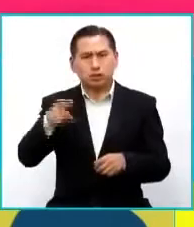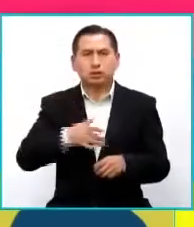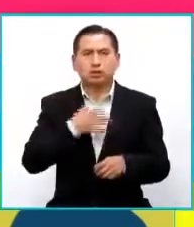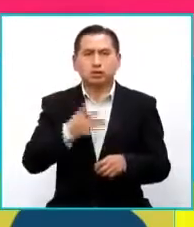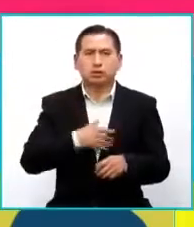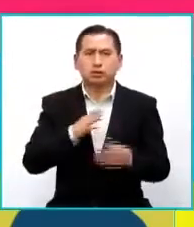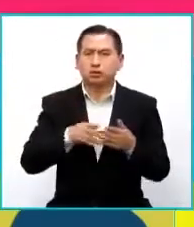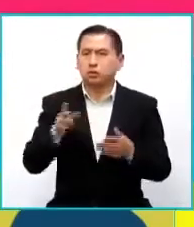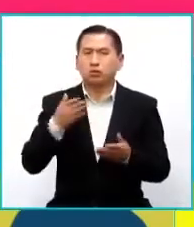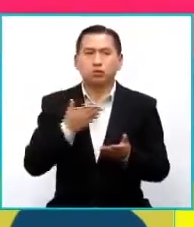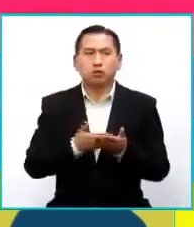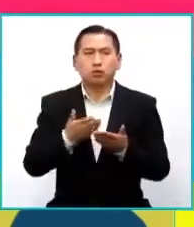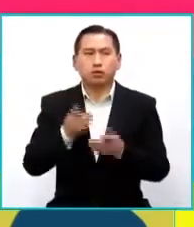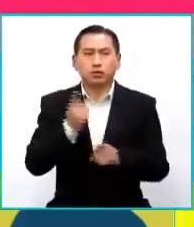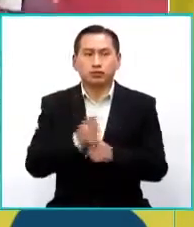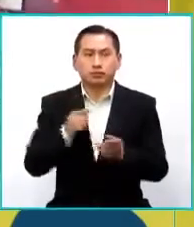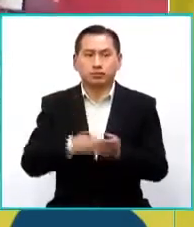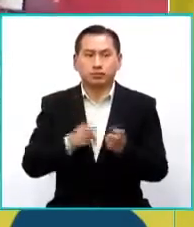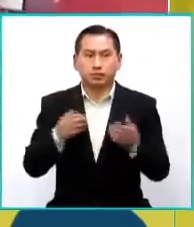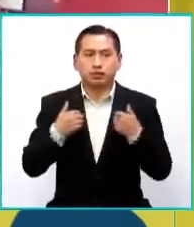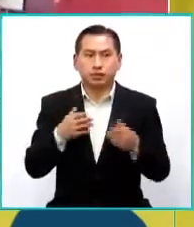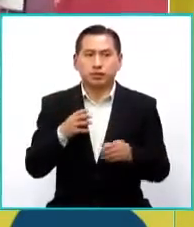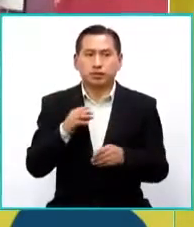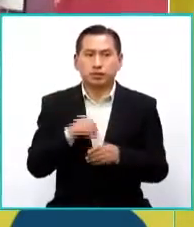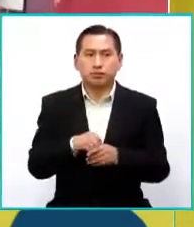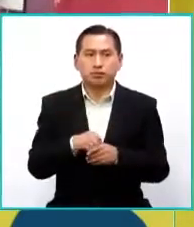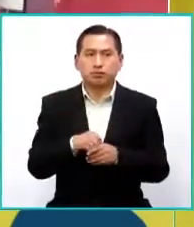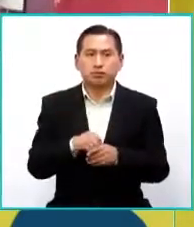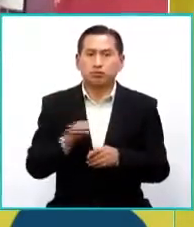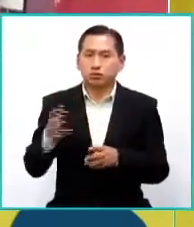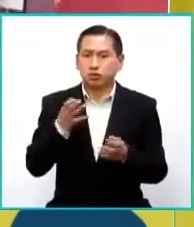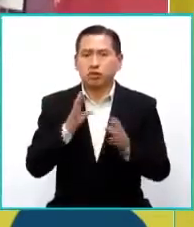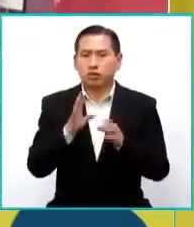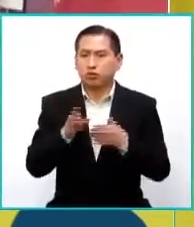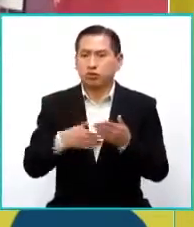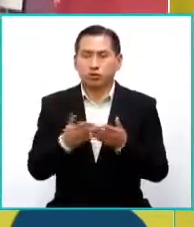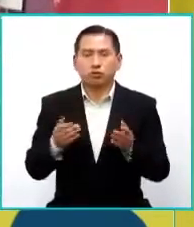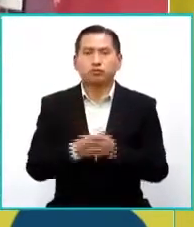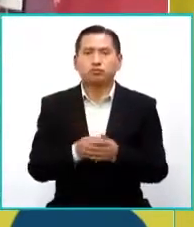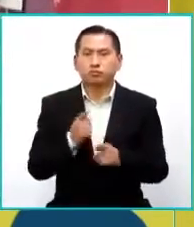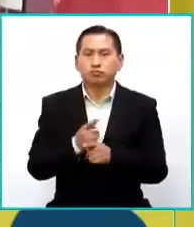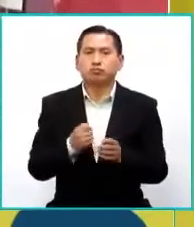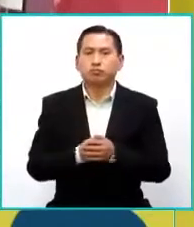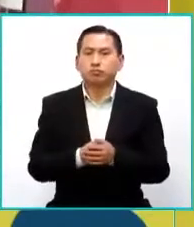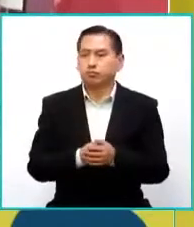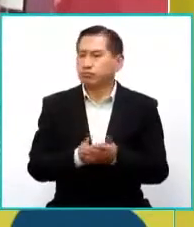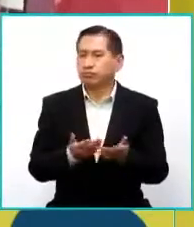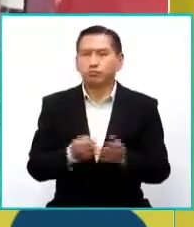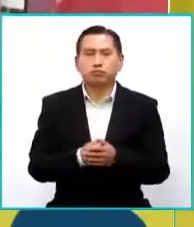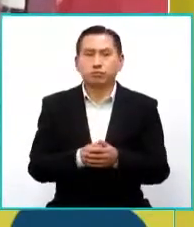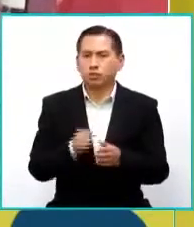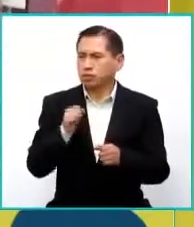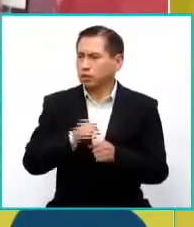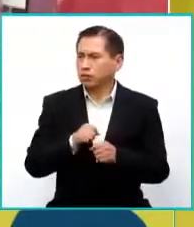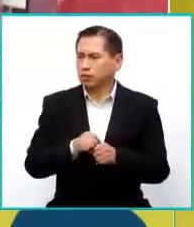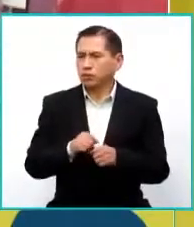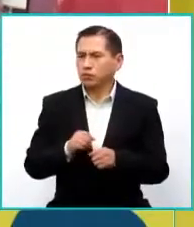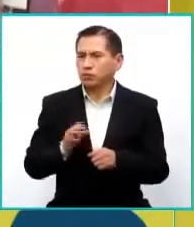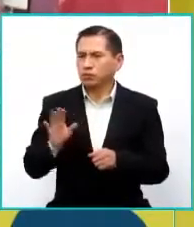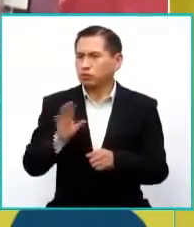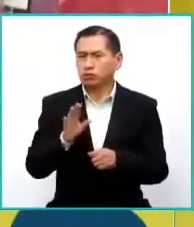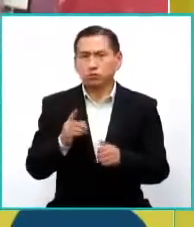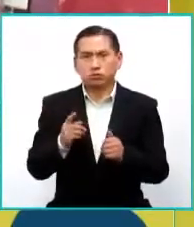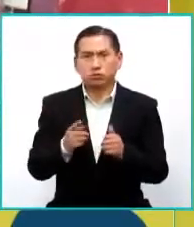sienten y de proponer en escena lo que están queriendo decir a los demás, a los y las demás. Es un trabajo que parte de,